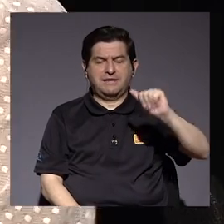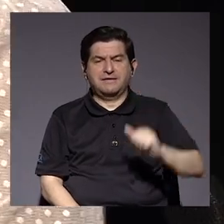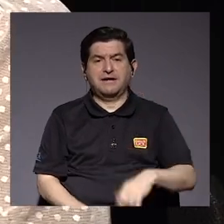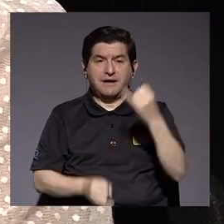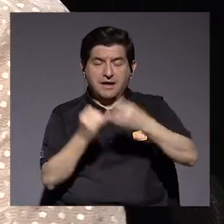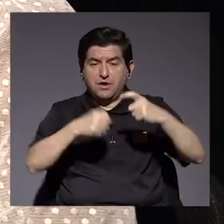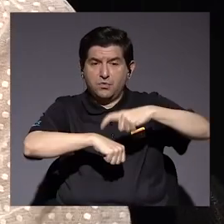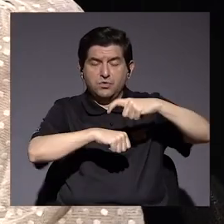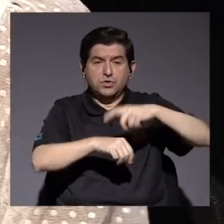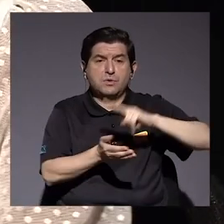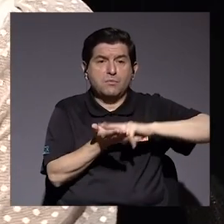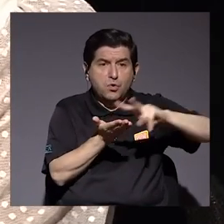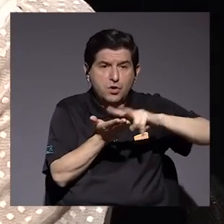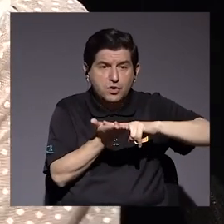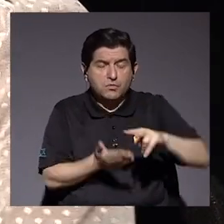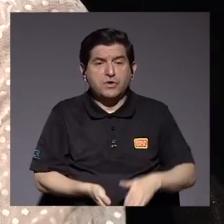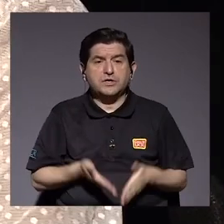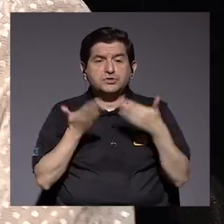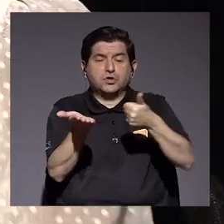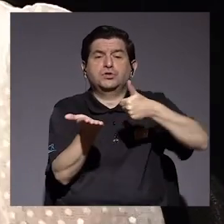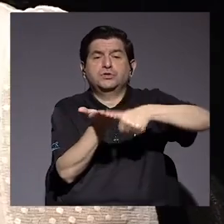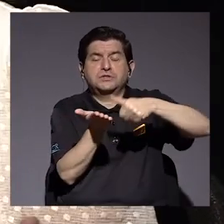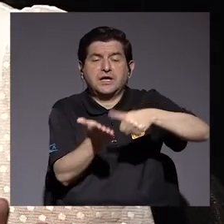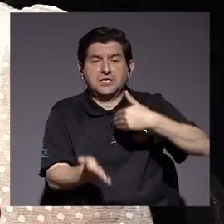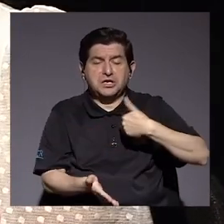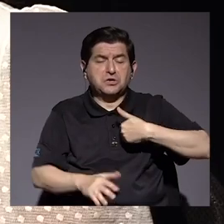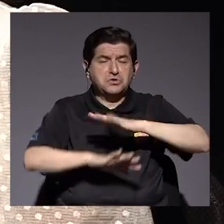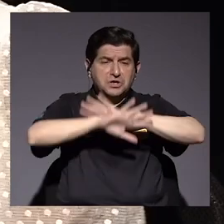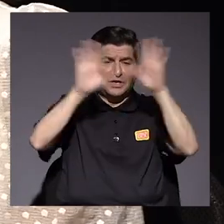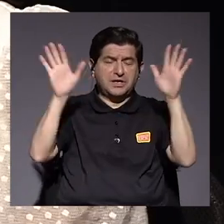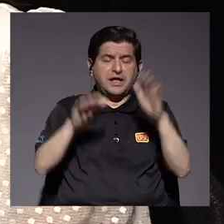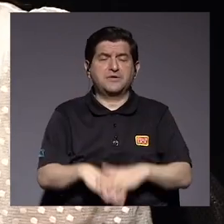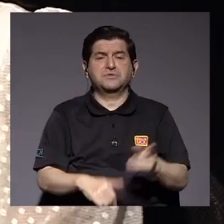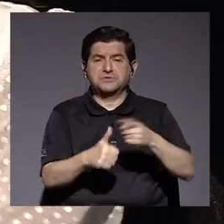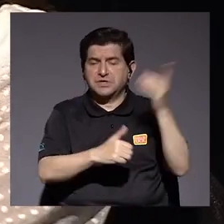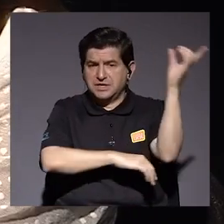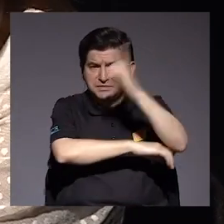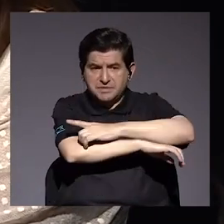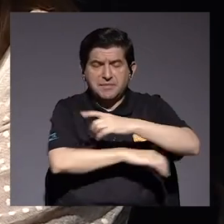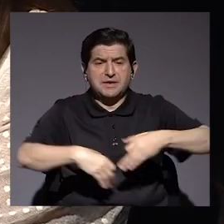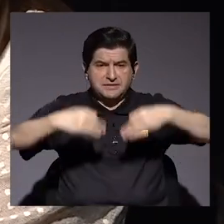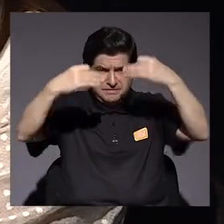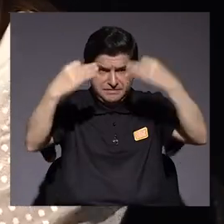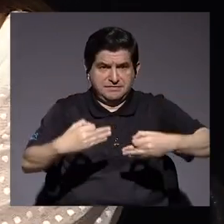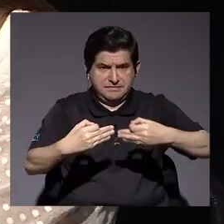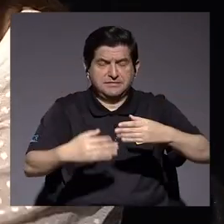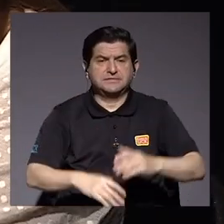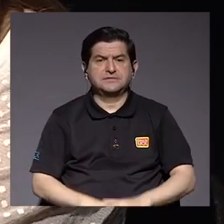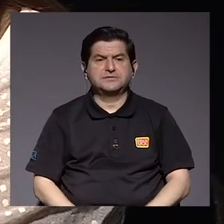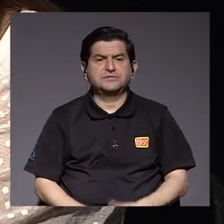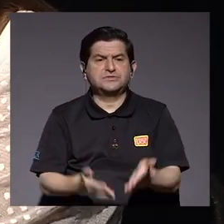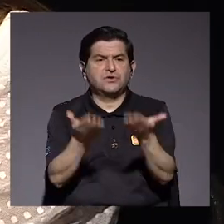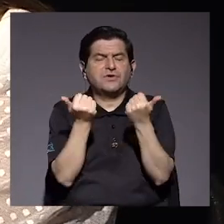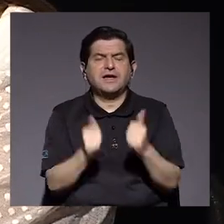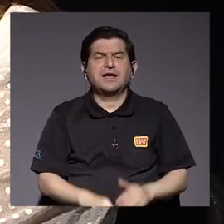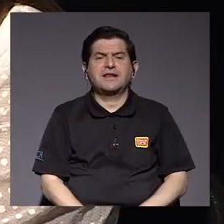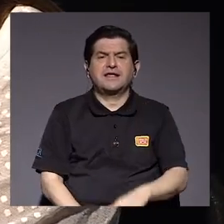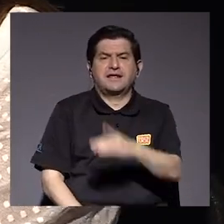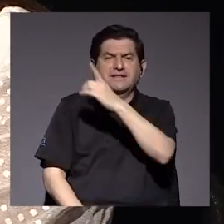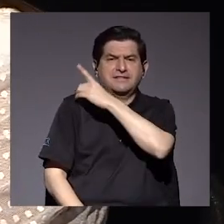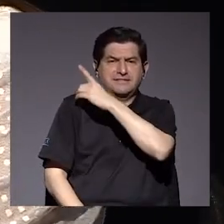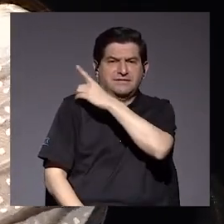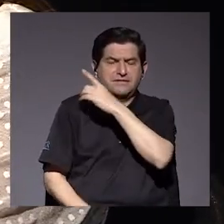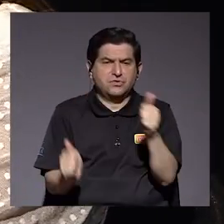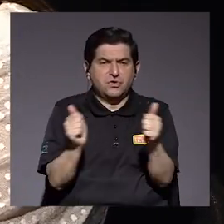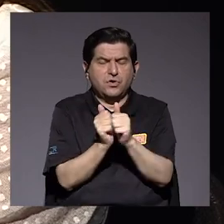liberación, quién era quien iba a aportar los votos. Eso lo teníamos clarísimo desde día uno, que iba a tomar la decisión de si iba a querer un directorio junto con